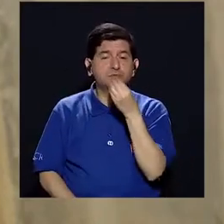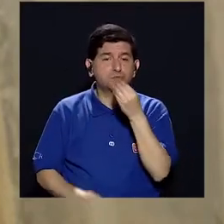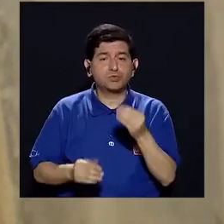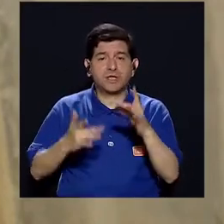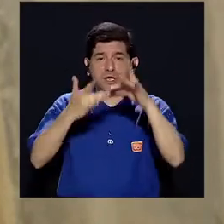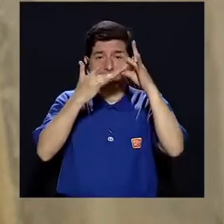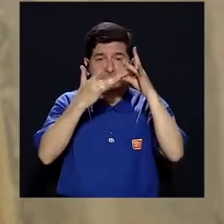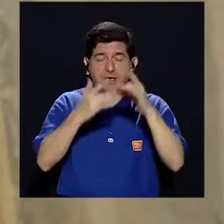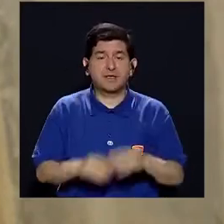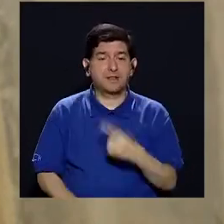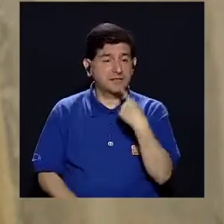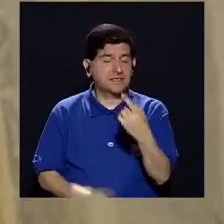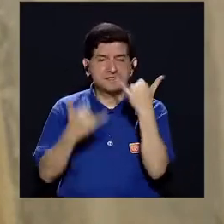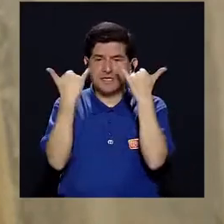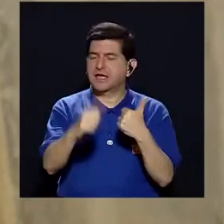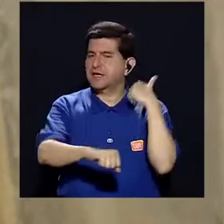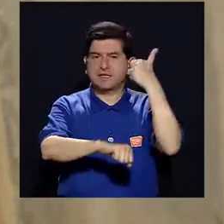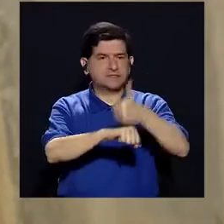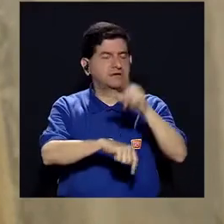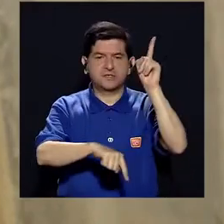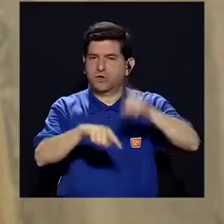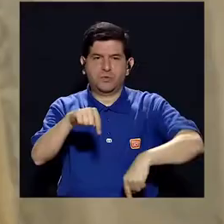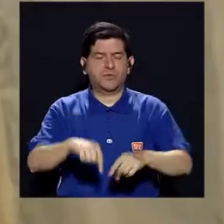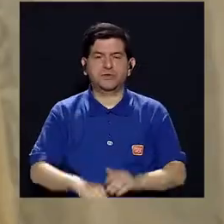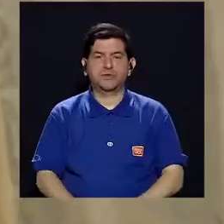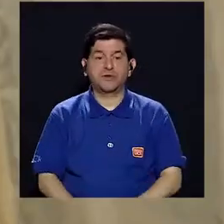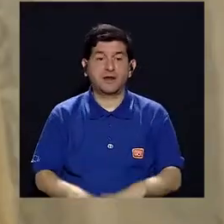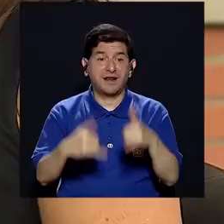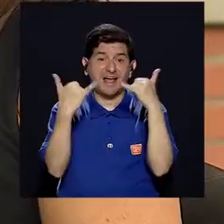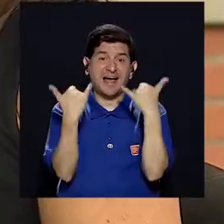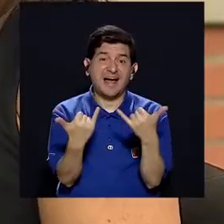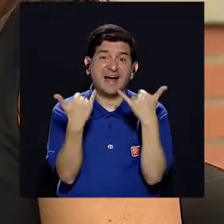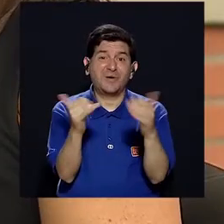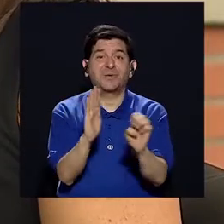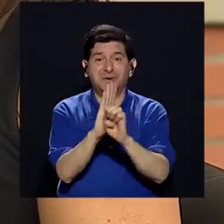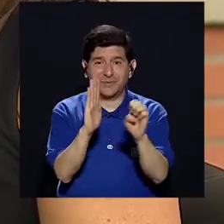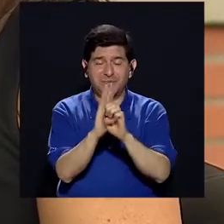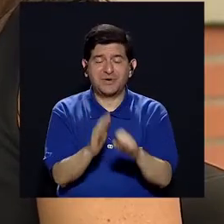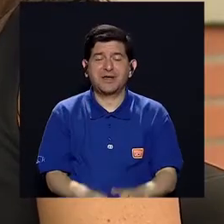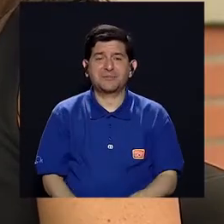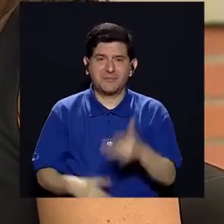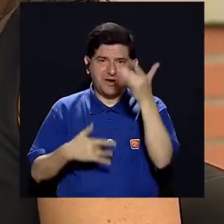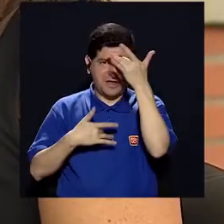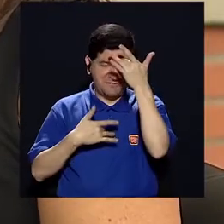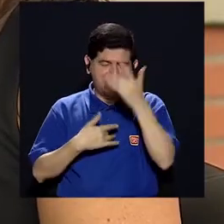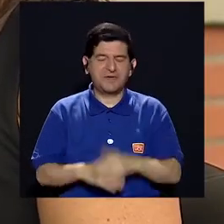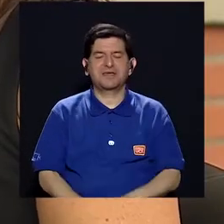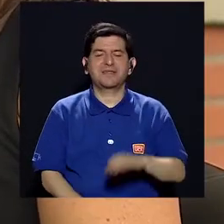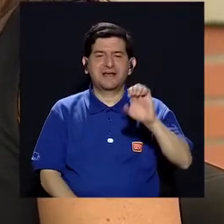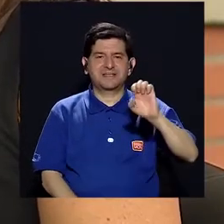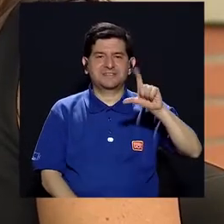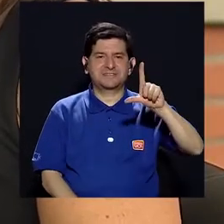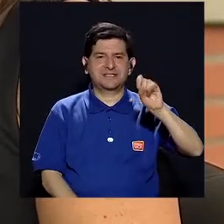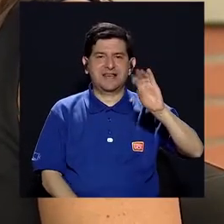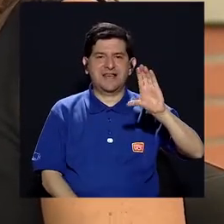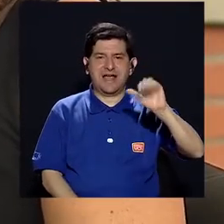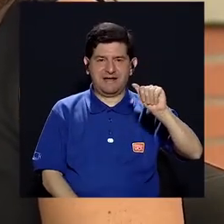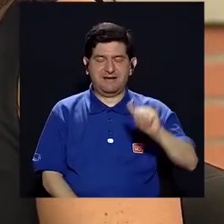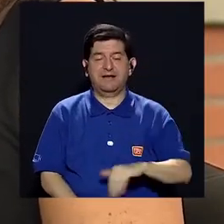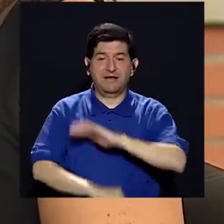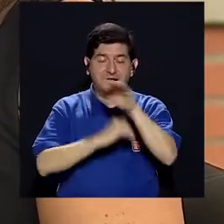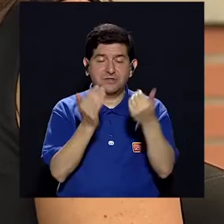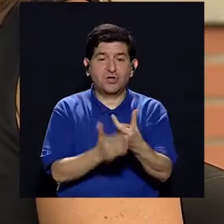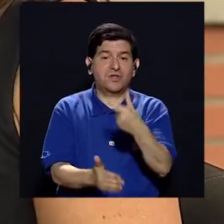los nutricionistas, pues, tienen así como ya establecidos? Sí, claro, Dive. Ahora que está, por ejemplo, la enfermedad celíaca, intolerancia al gluten,